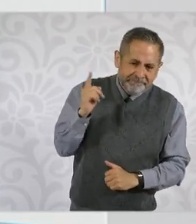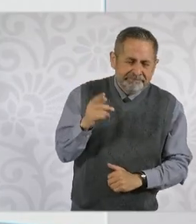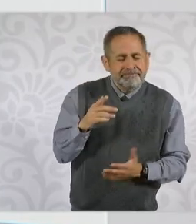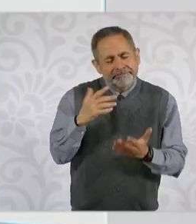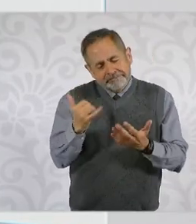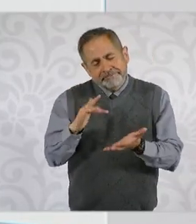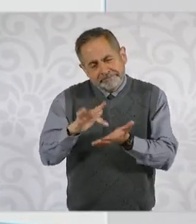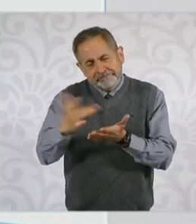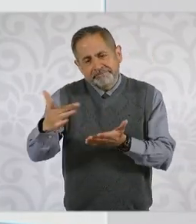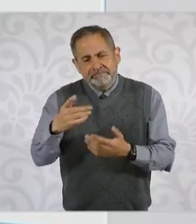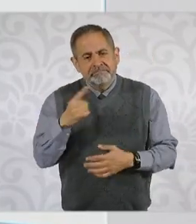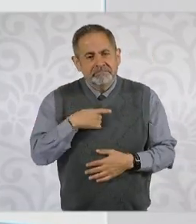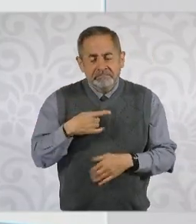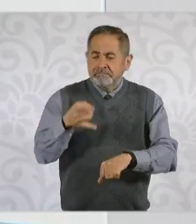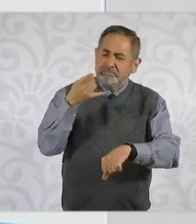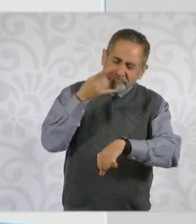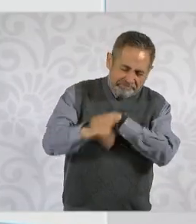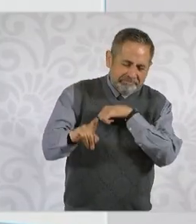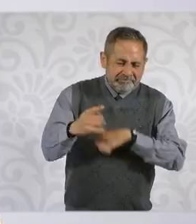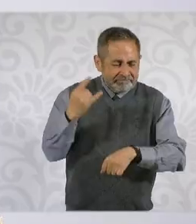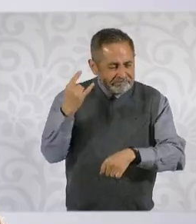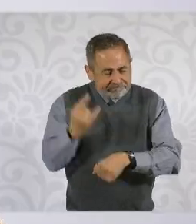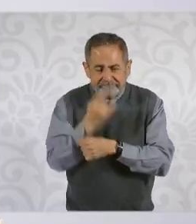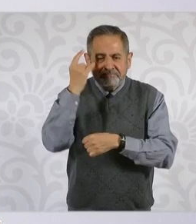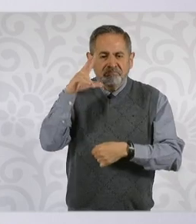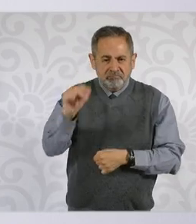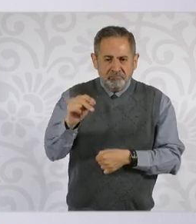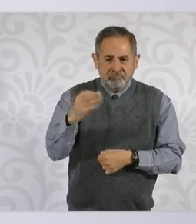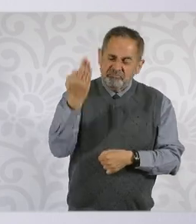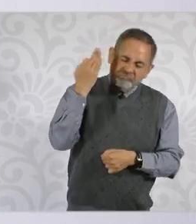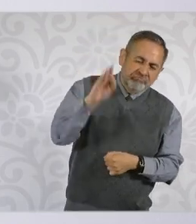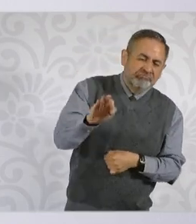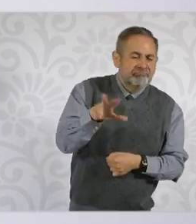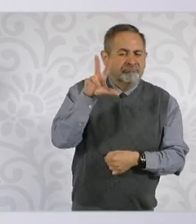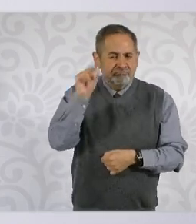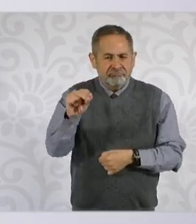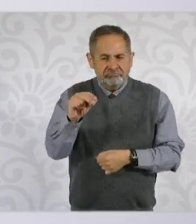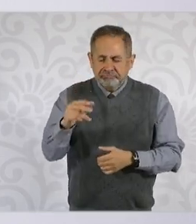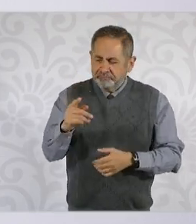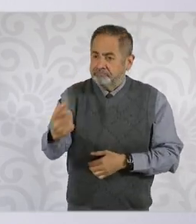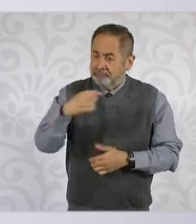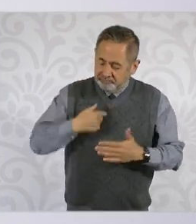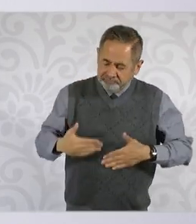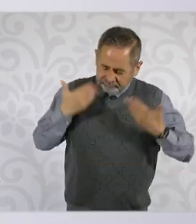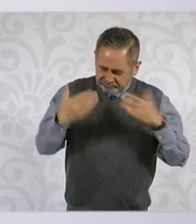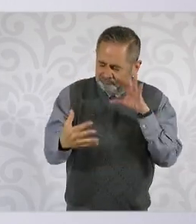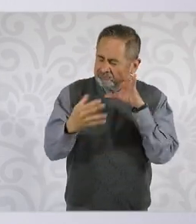agradecer y no vamos a defraudar, no vamos a traicionar la confianza del pueblo.